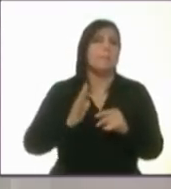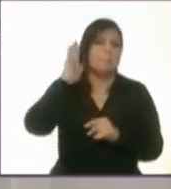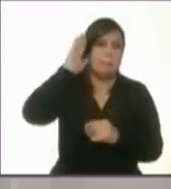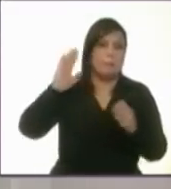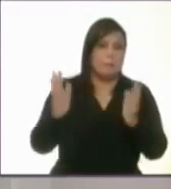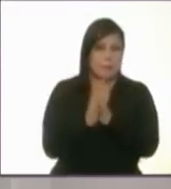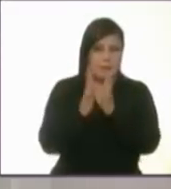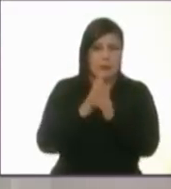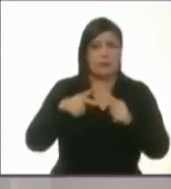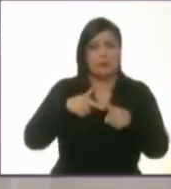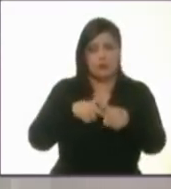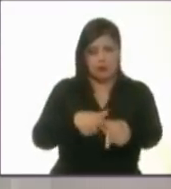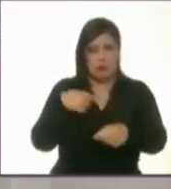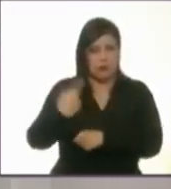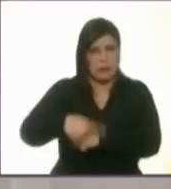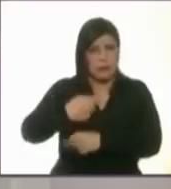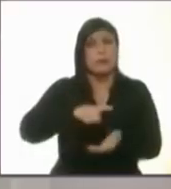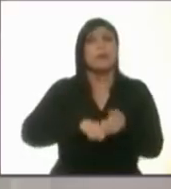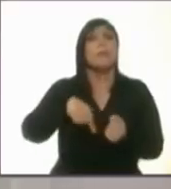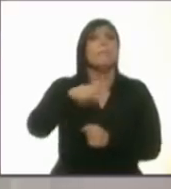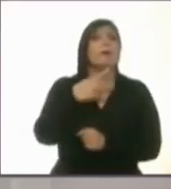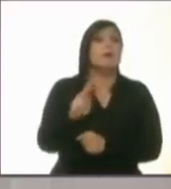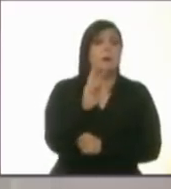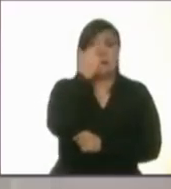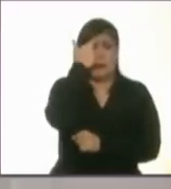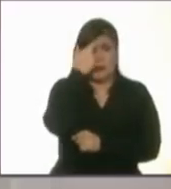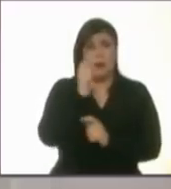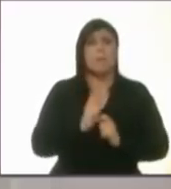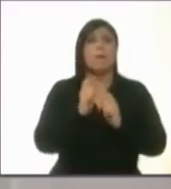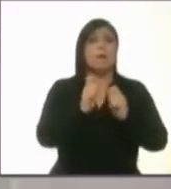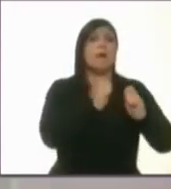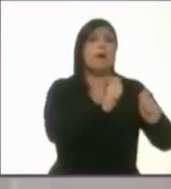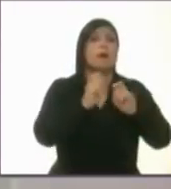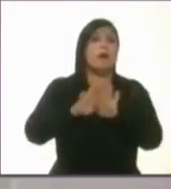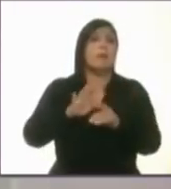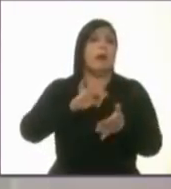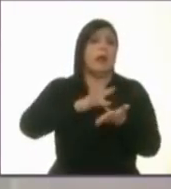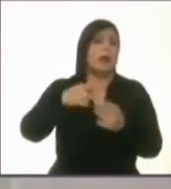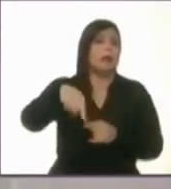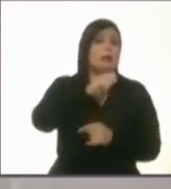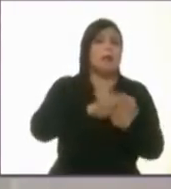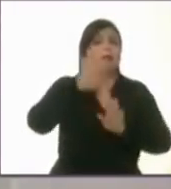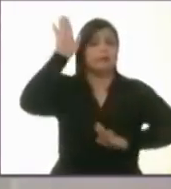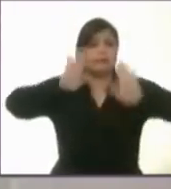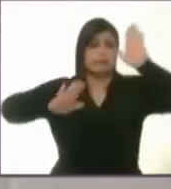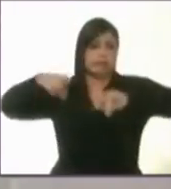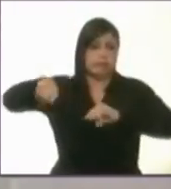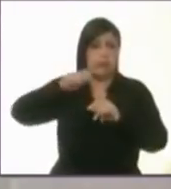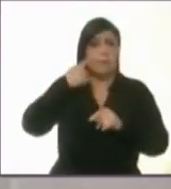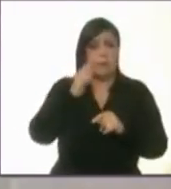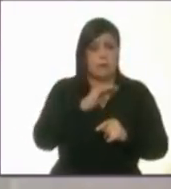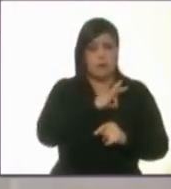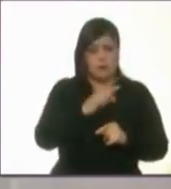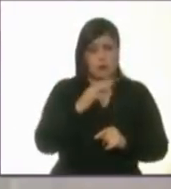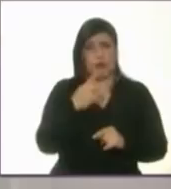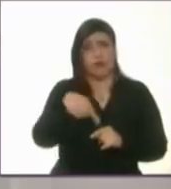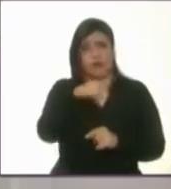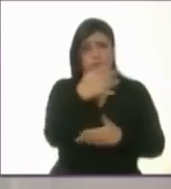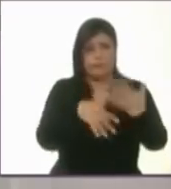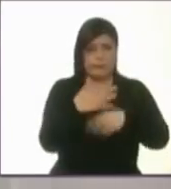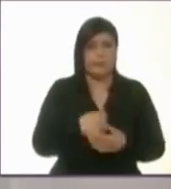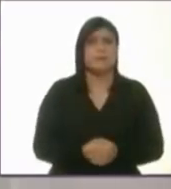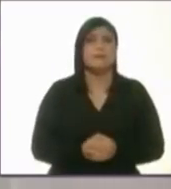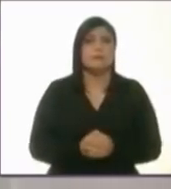continua. Y les recuerdo una vez más que el uso de la palabra se los daremos en el orden en el que vayan levantando la mano.